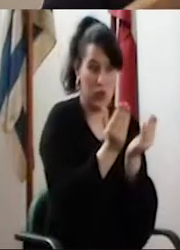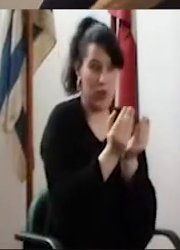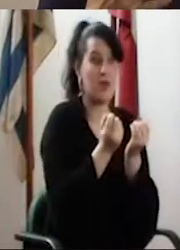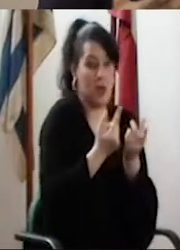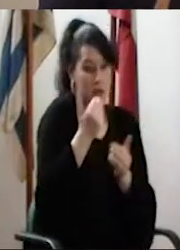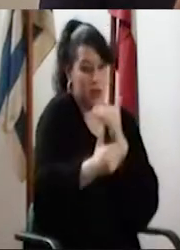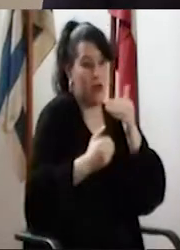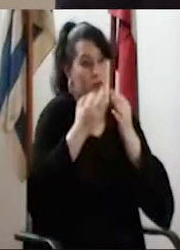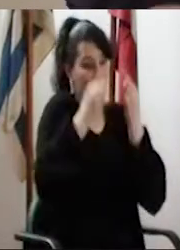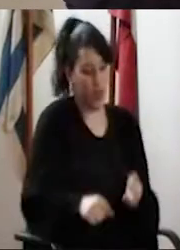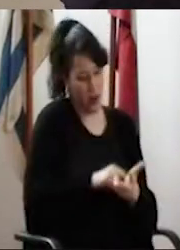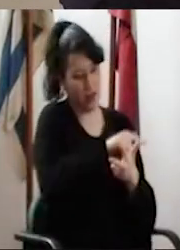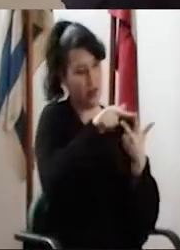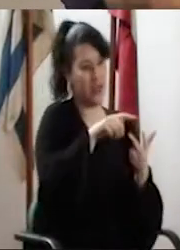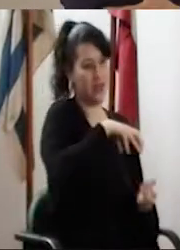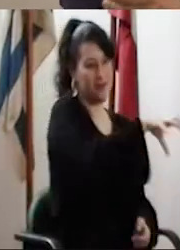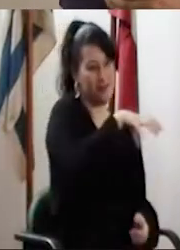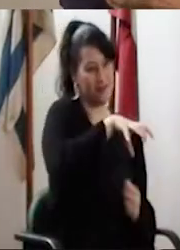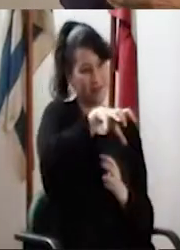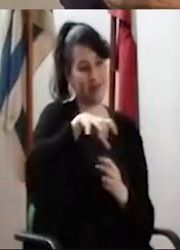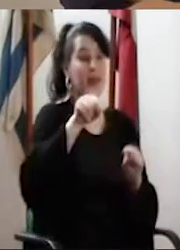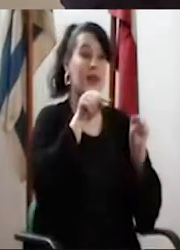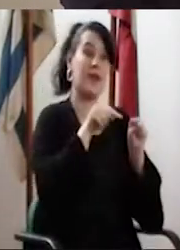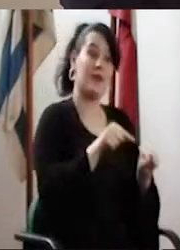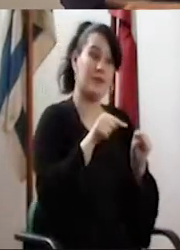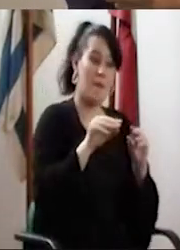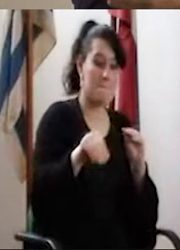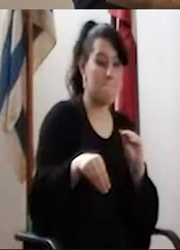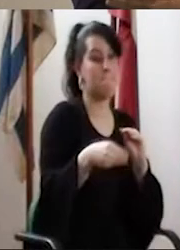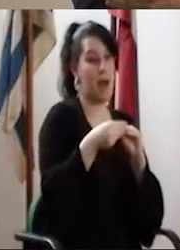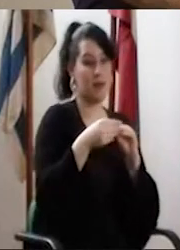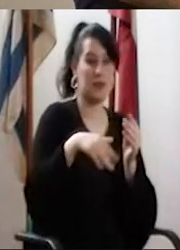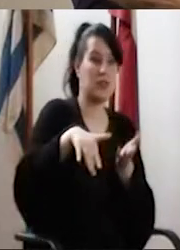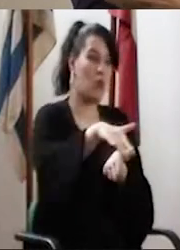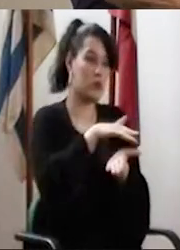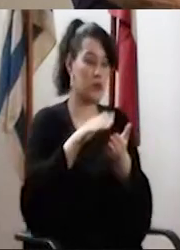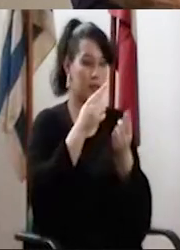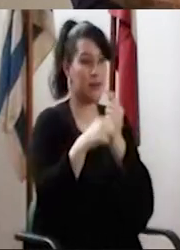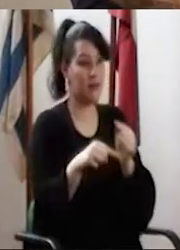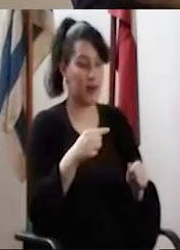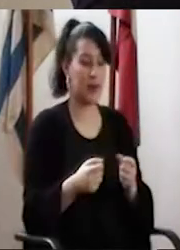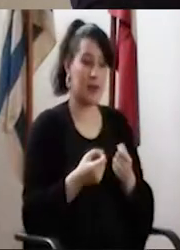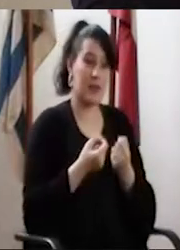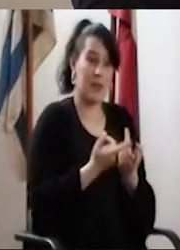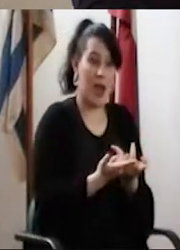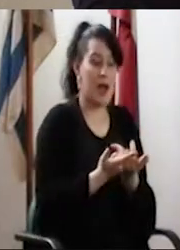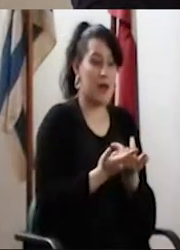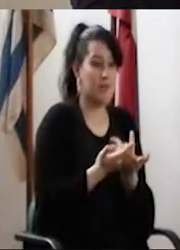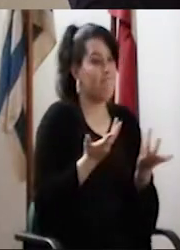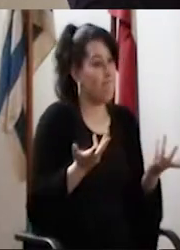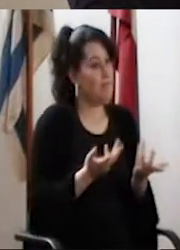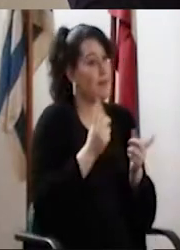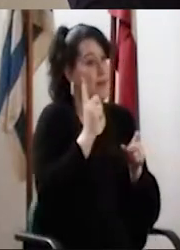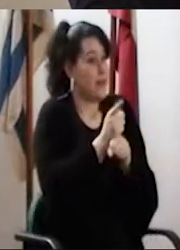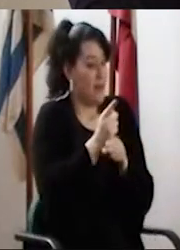desarrolle adecuadamente las tres. Entonces, fíjense que eso, entre otras situaciones, pone en una